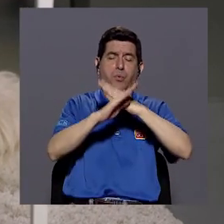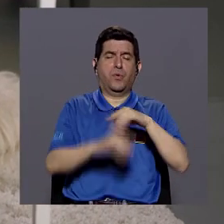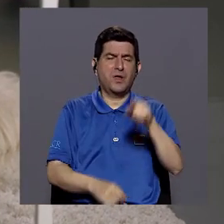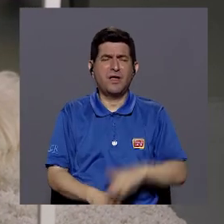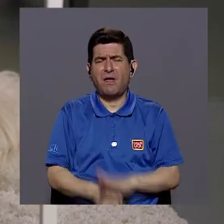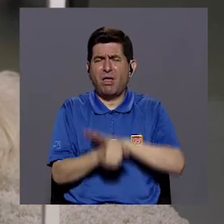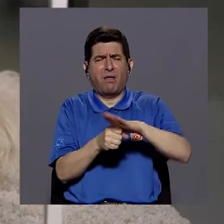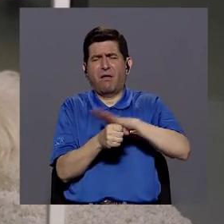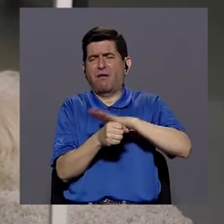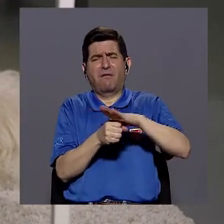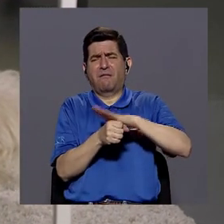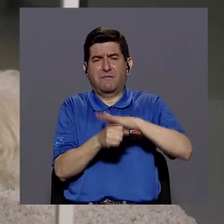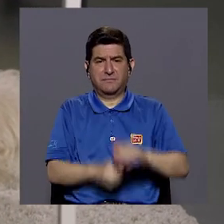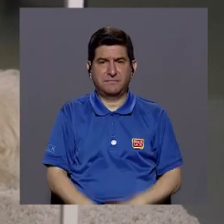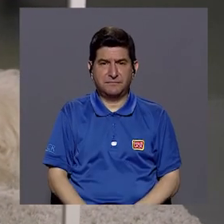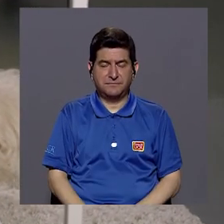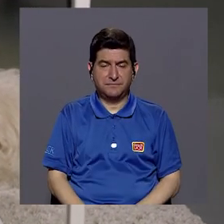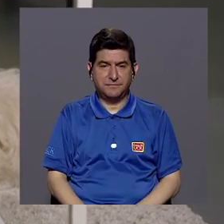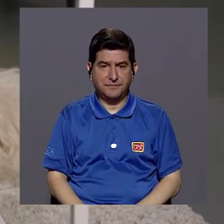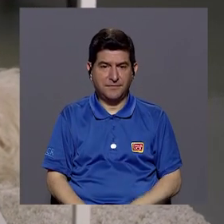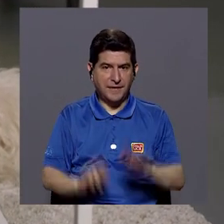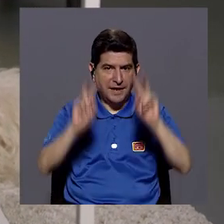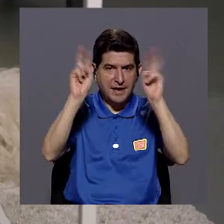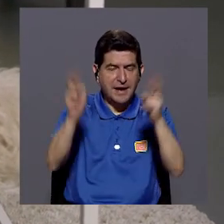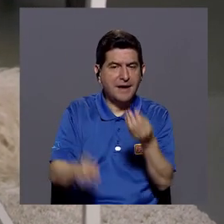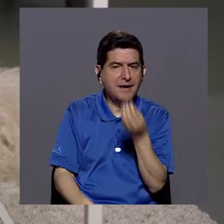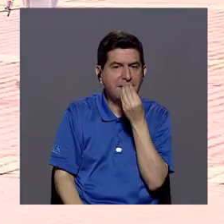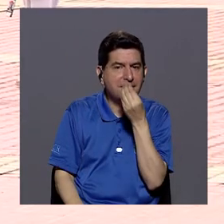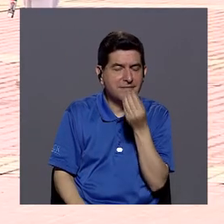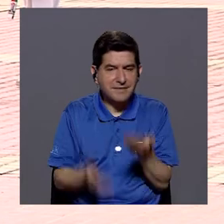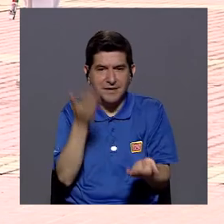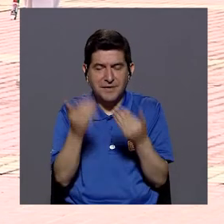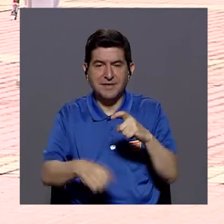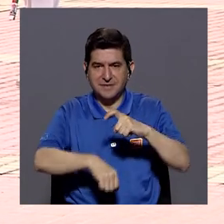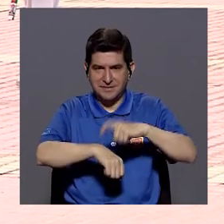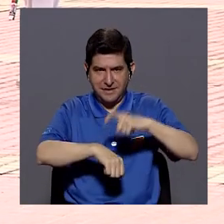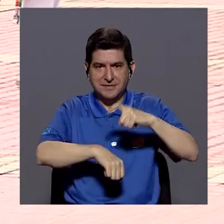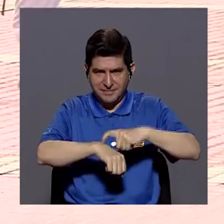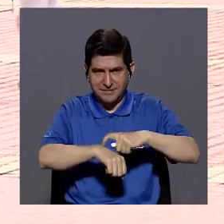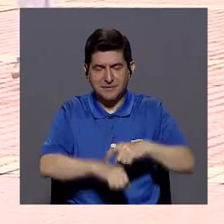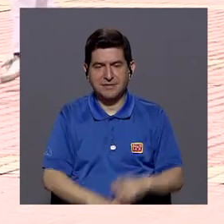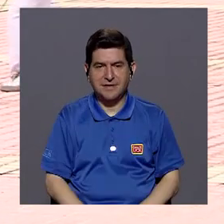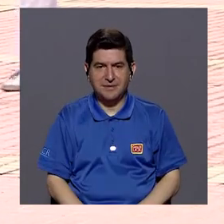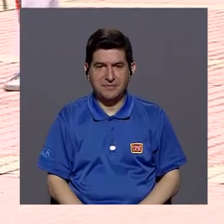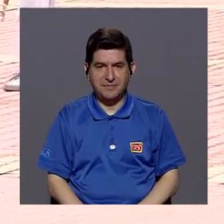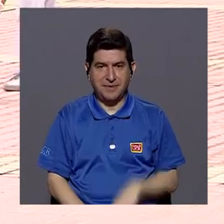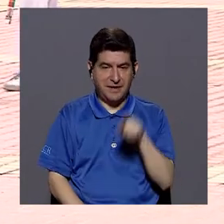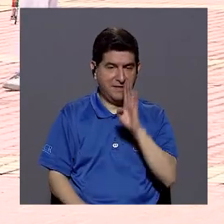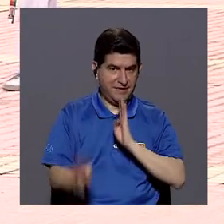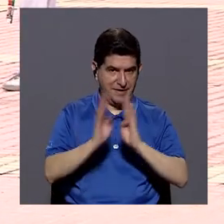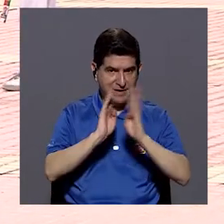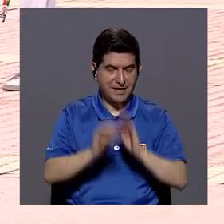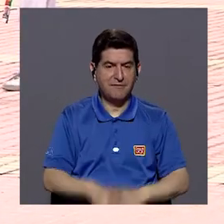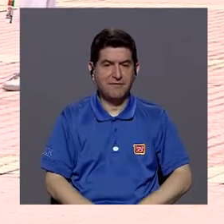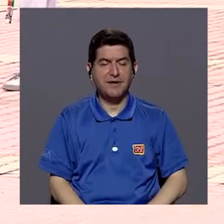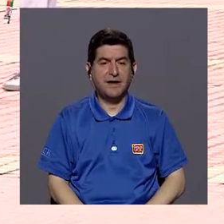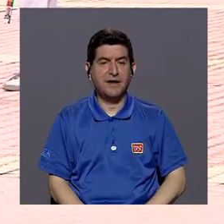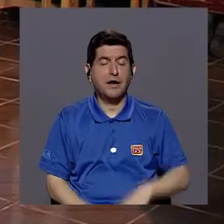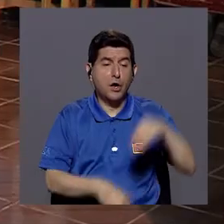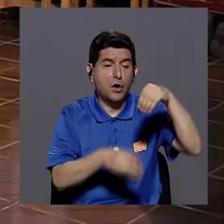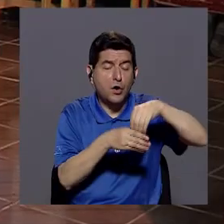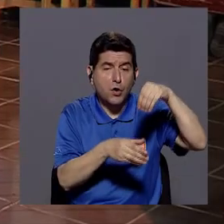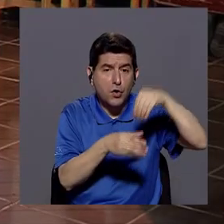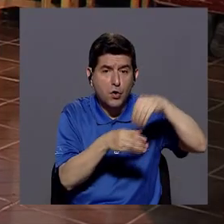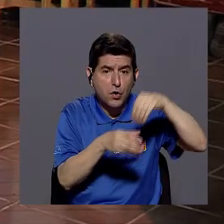saturarlo. El tema, por ejemplo, de la alimentación, me parece que esta etapa tiene un, digamos, el contenido